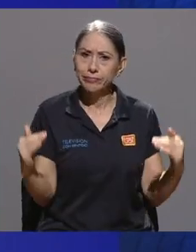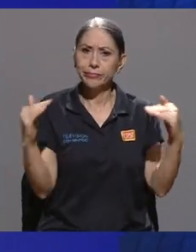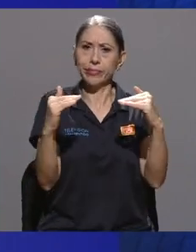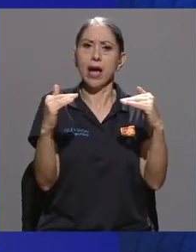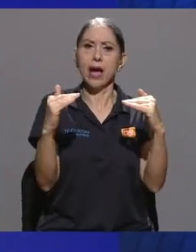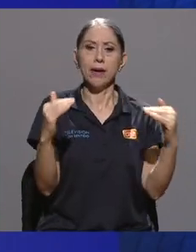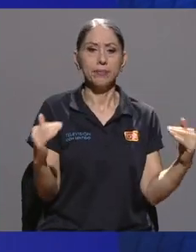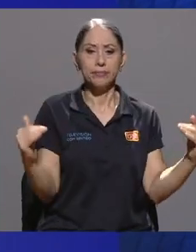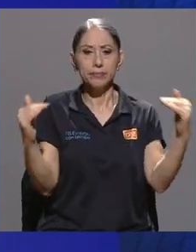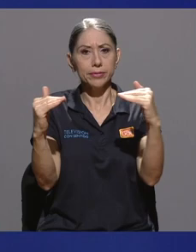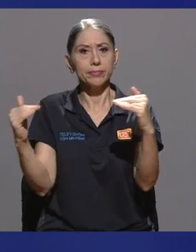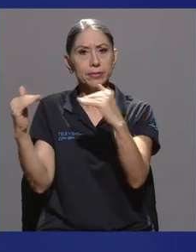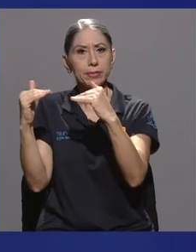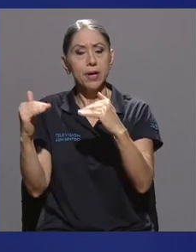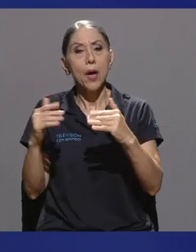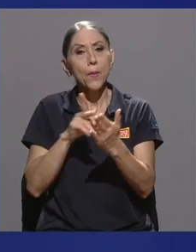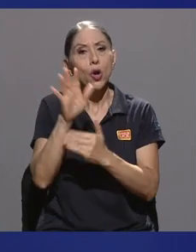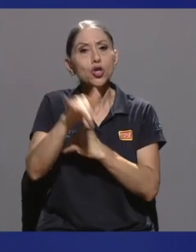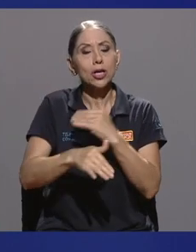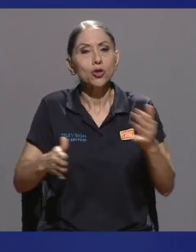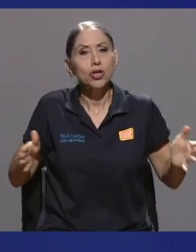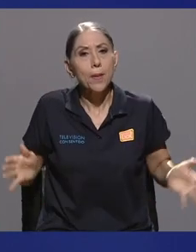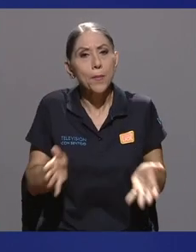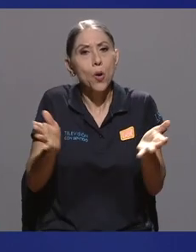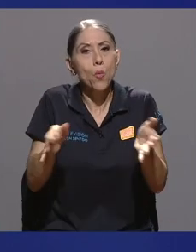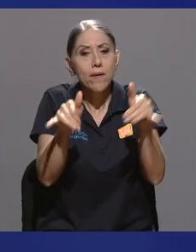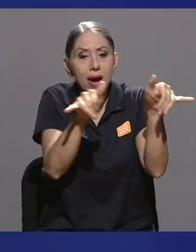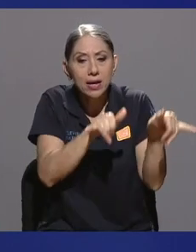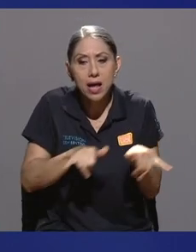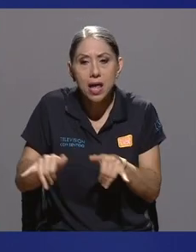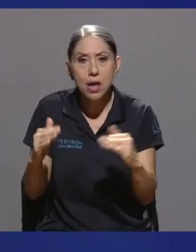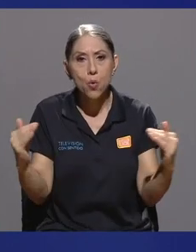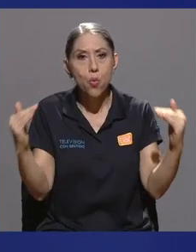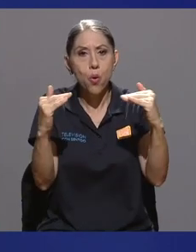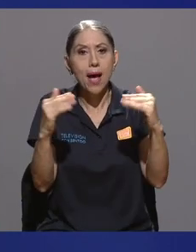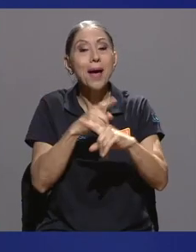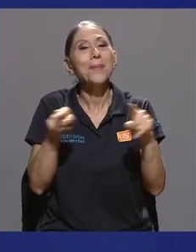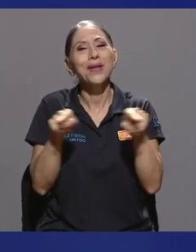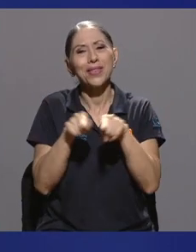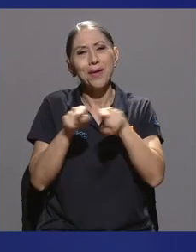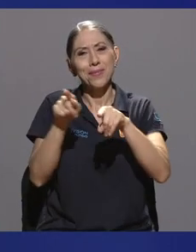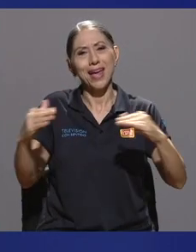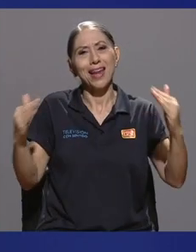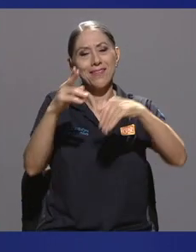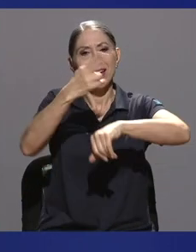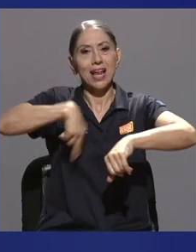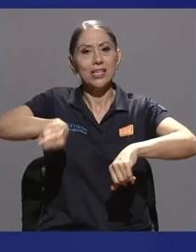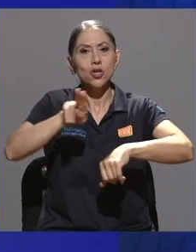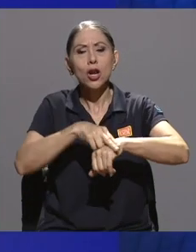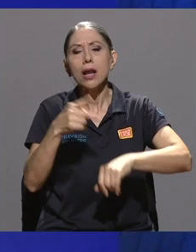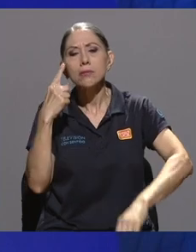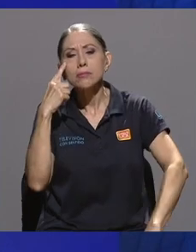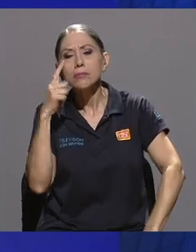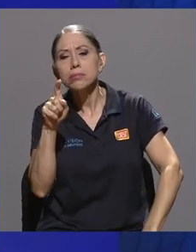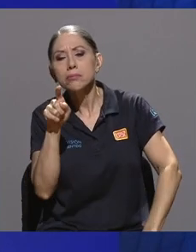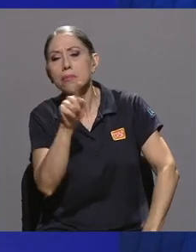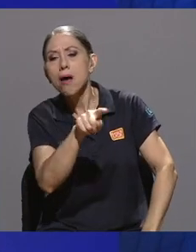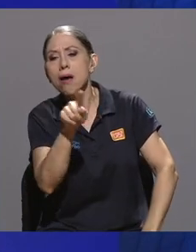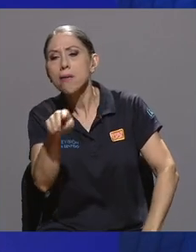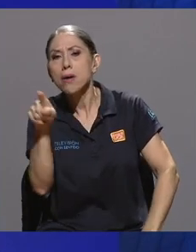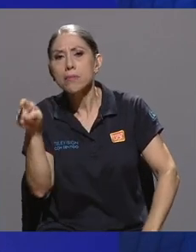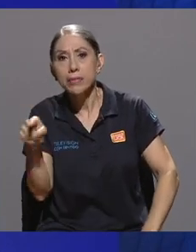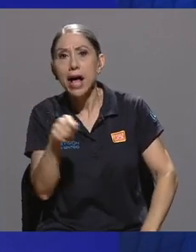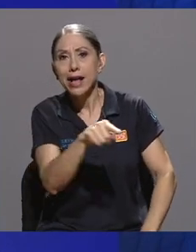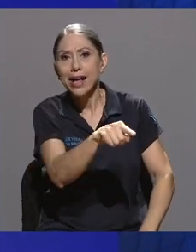de que sean proyectos que promuevan esa igualdad, pero también a nivel nacional, que haya una fiscalización sobre qué tanto